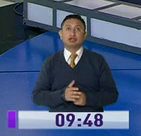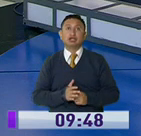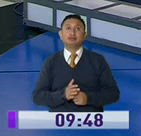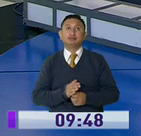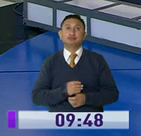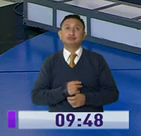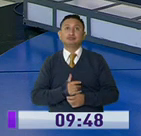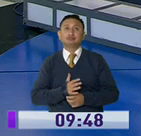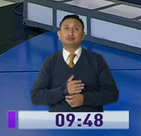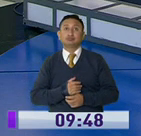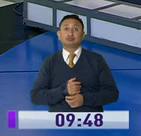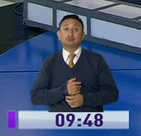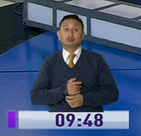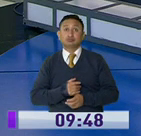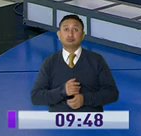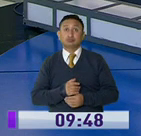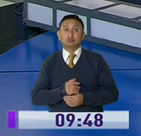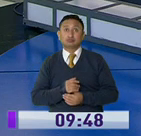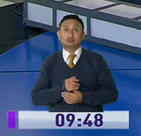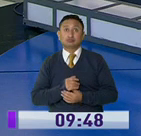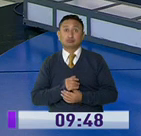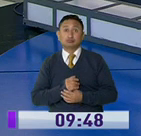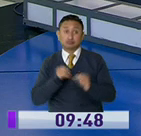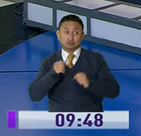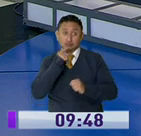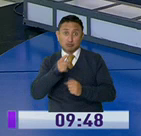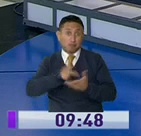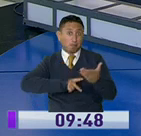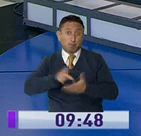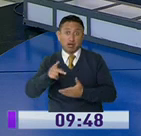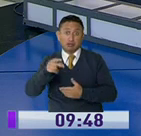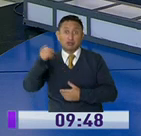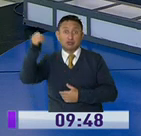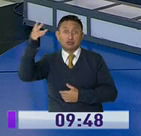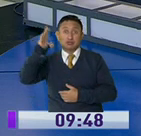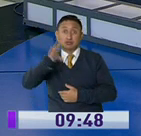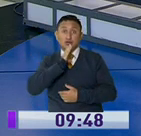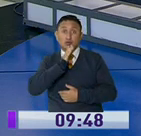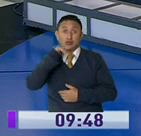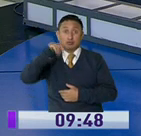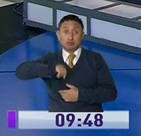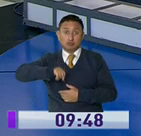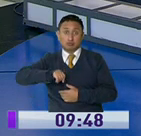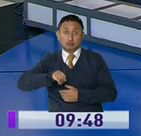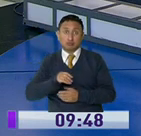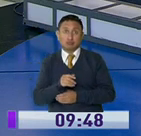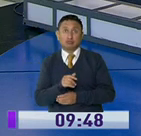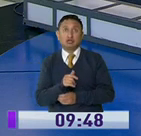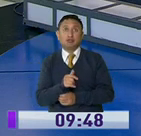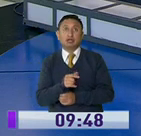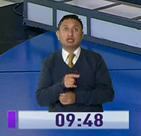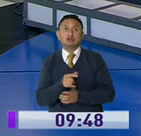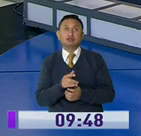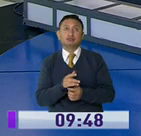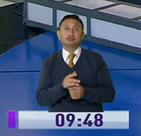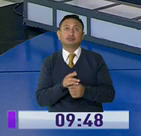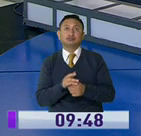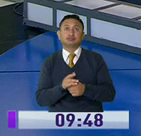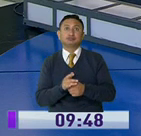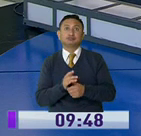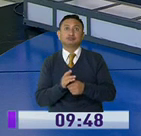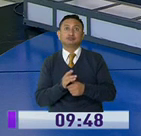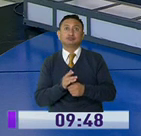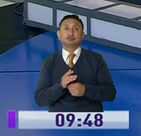O sea, tiene que pagarlos. O lo que está diciendo es, páguelos. Ya lo está diciendo. Págalos y agua ahí a través de su sistema. César. Sin embargo, está dicho,